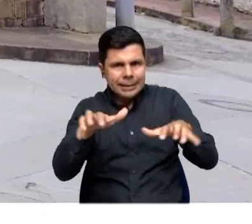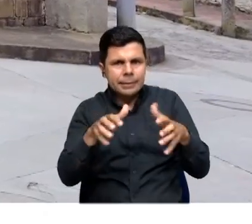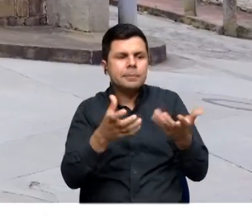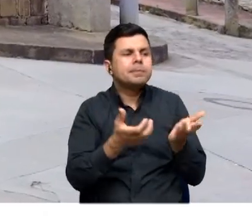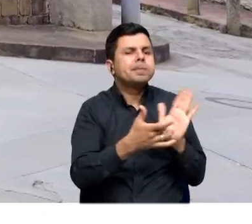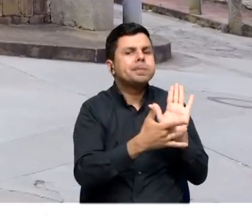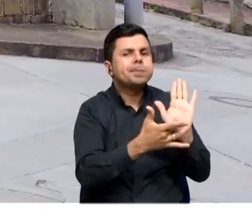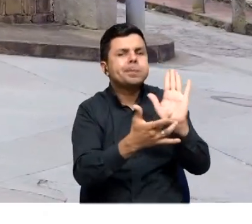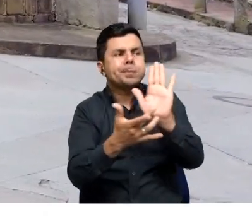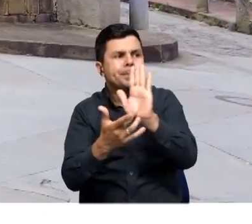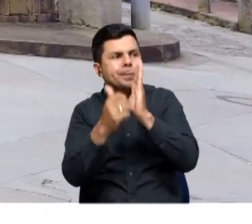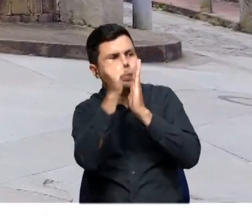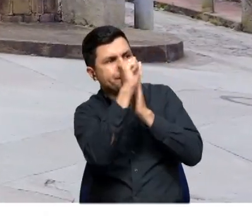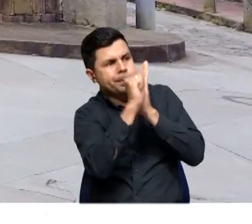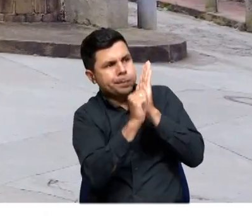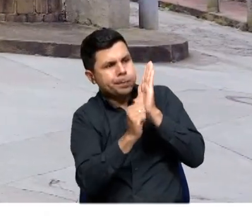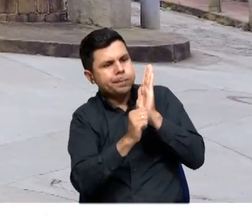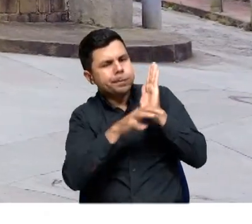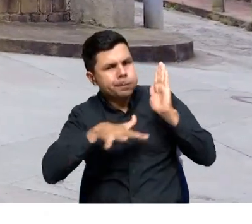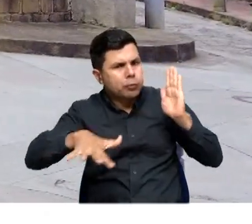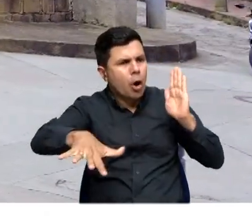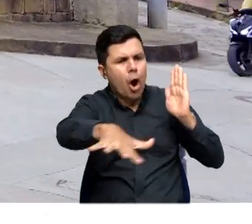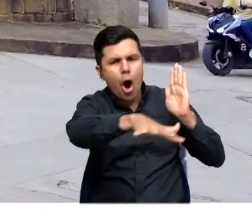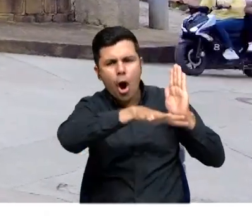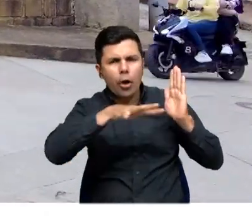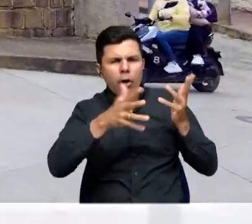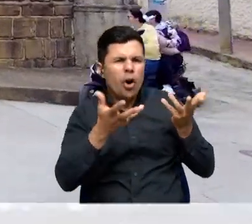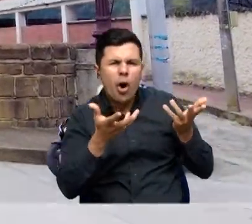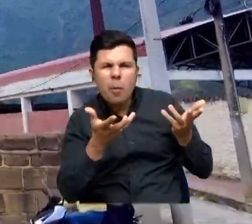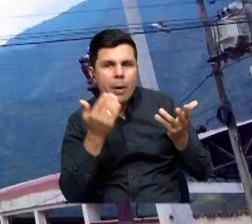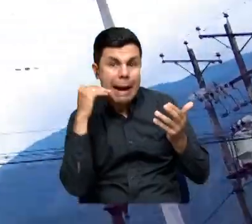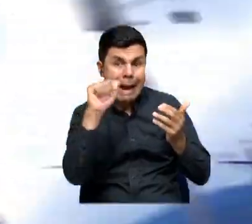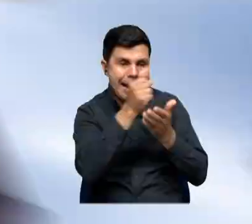emprendimiento con mujeres del municipio. Vamos a conocer de qué se trata.